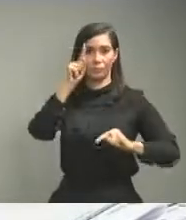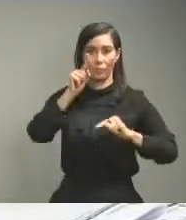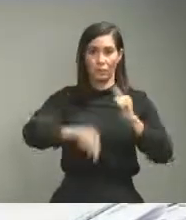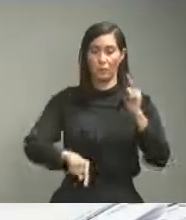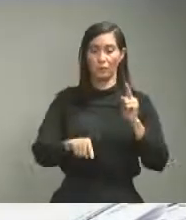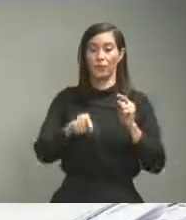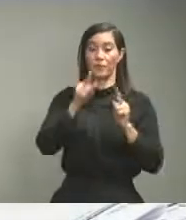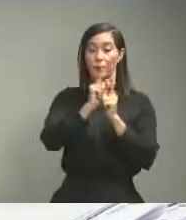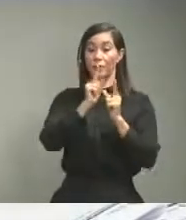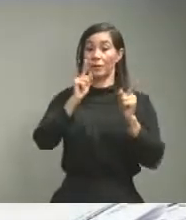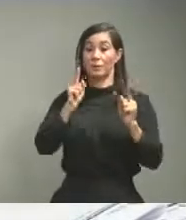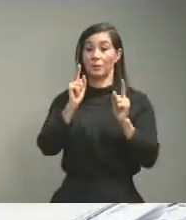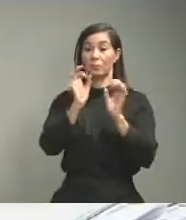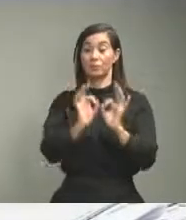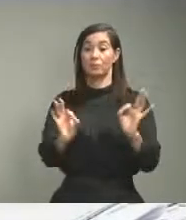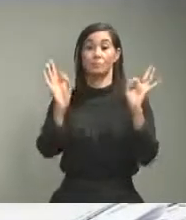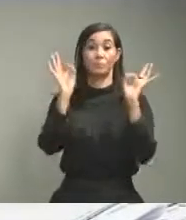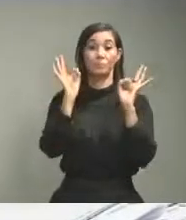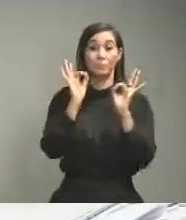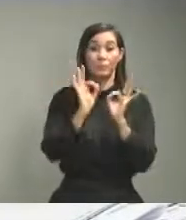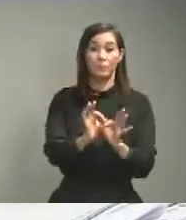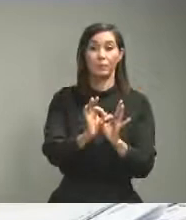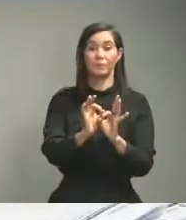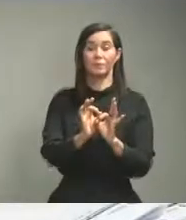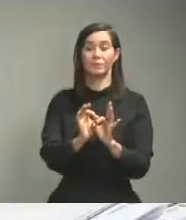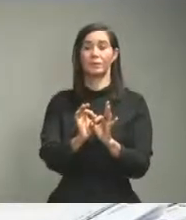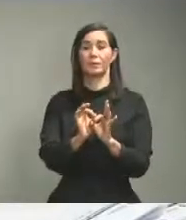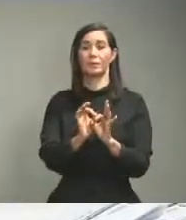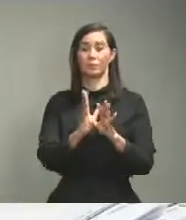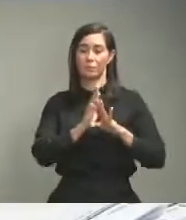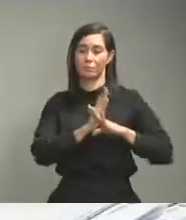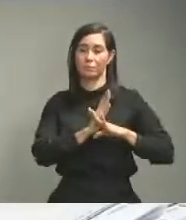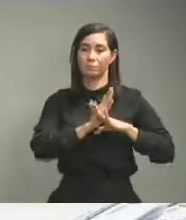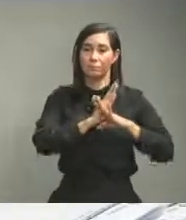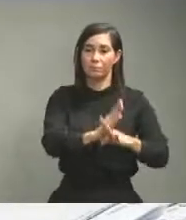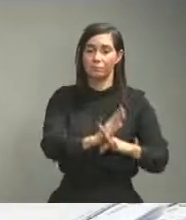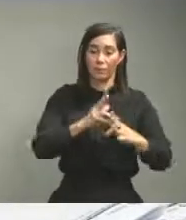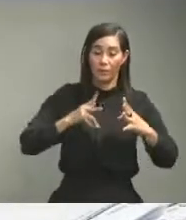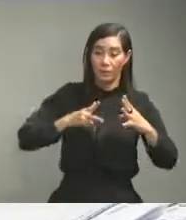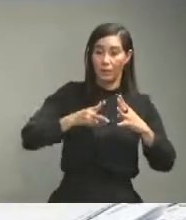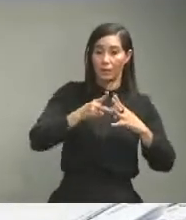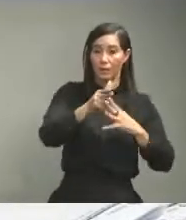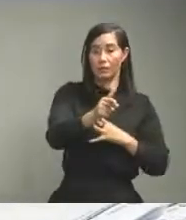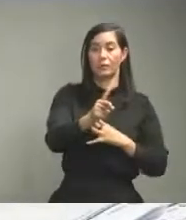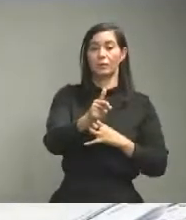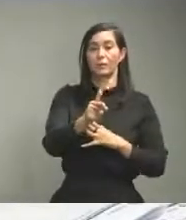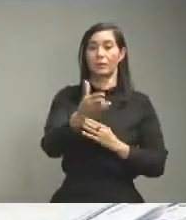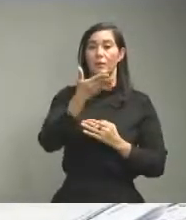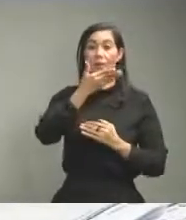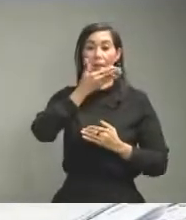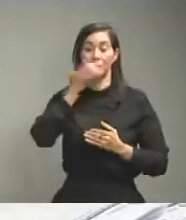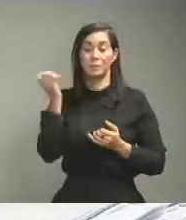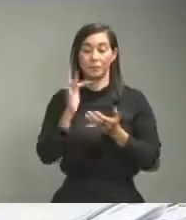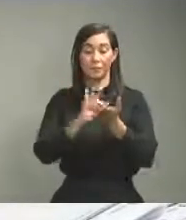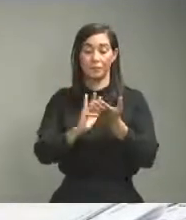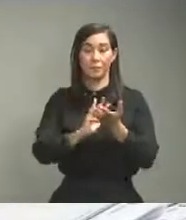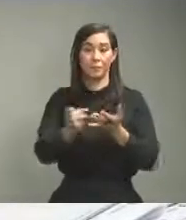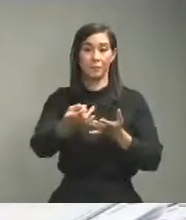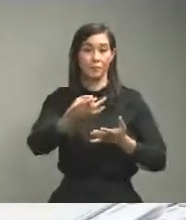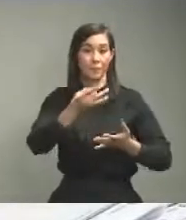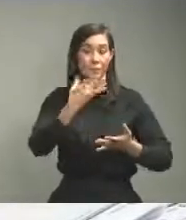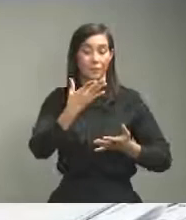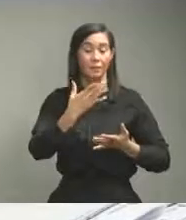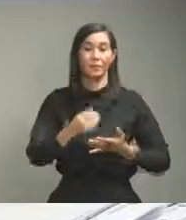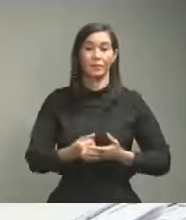será en cualquier caso de epidemia virales de esta naturaleza la mejor medicina que podemos